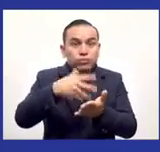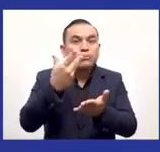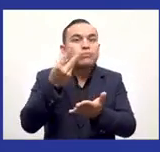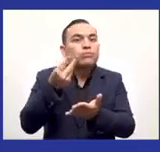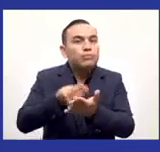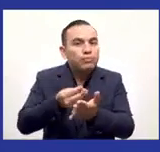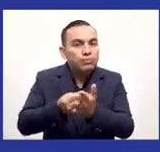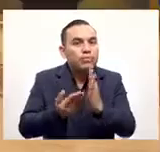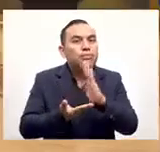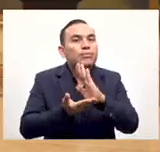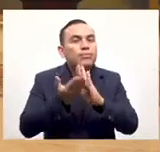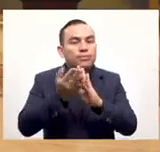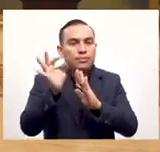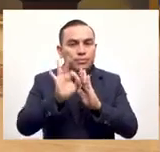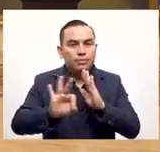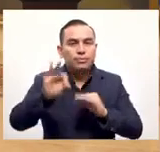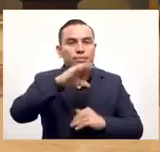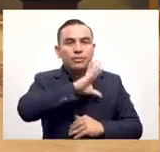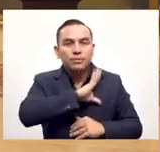y a la economía del país.